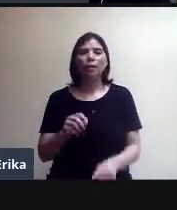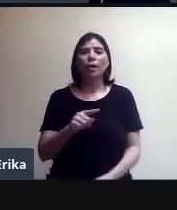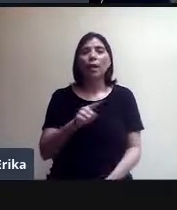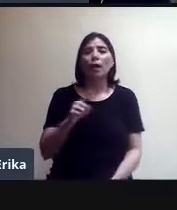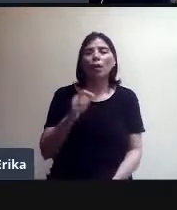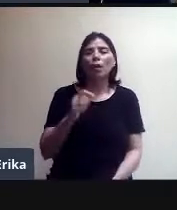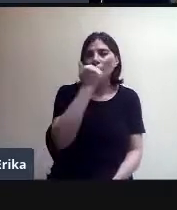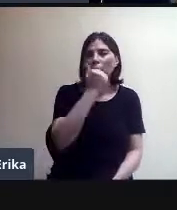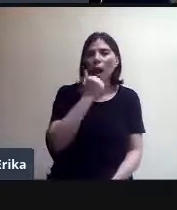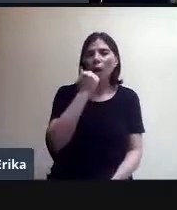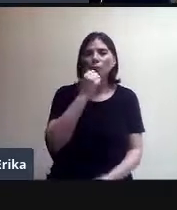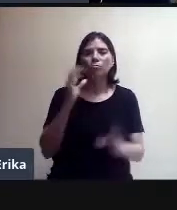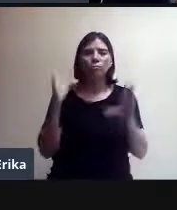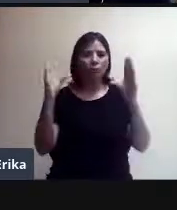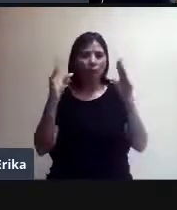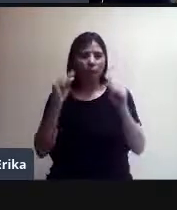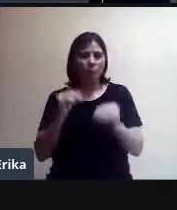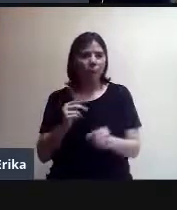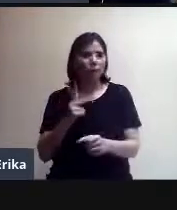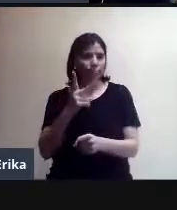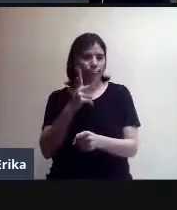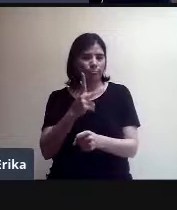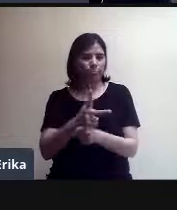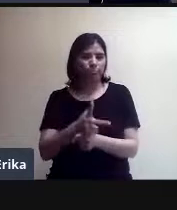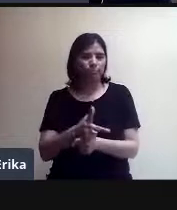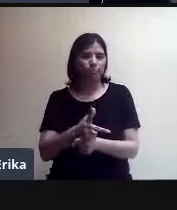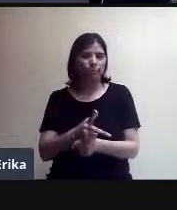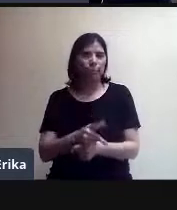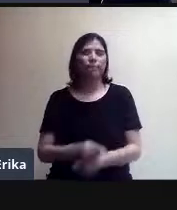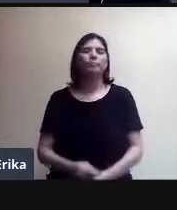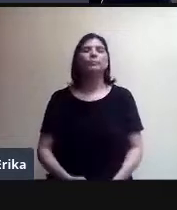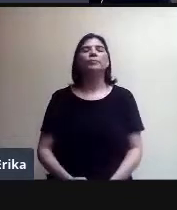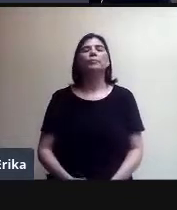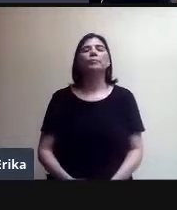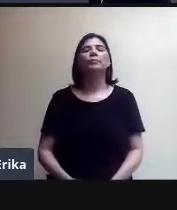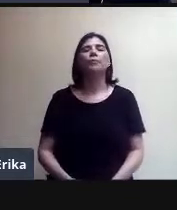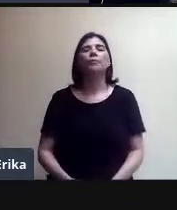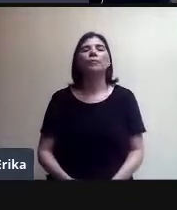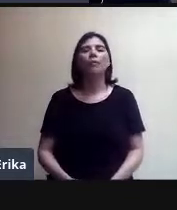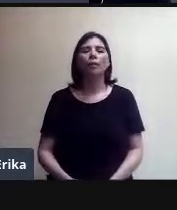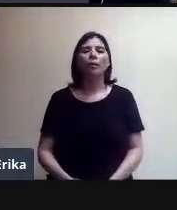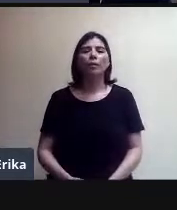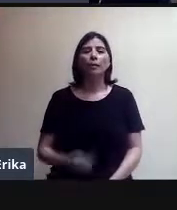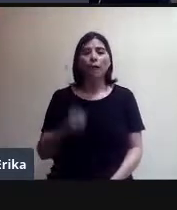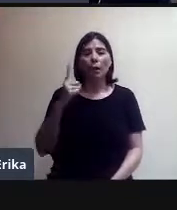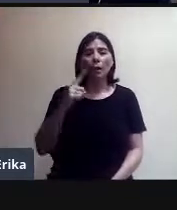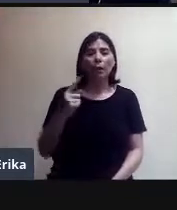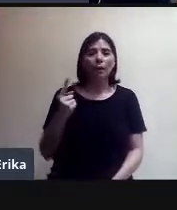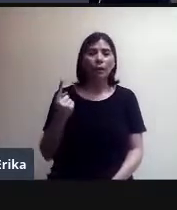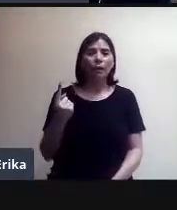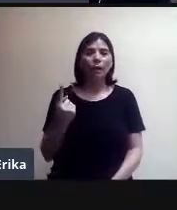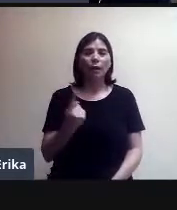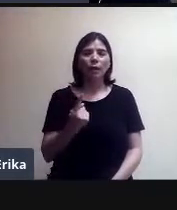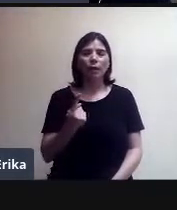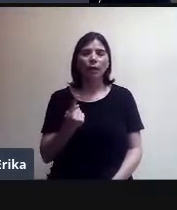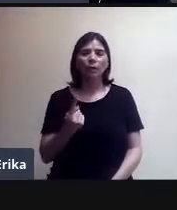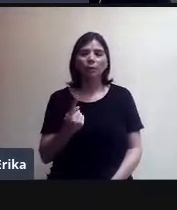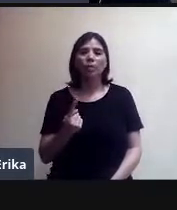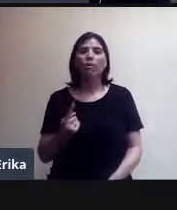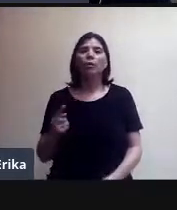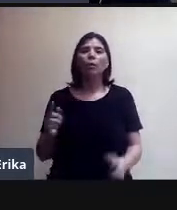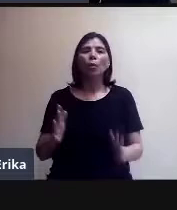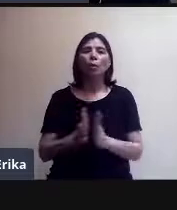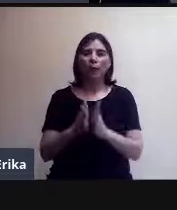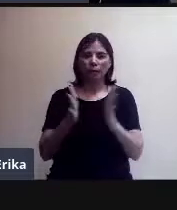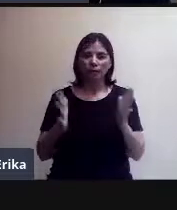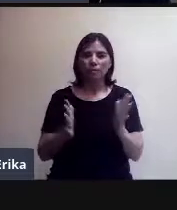con reglas que se establecen al principio de una sesión de videollamada, para que cuando les toque intervenir, entonces activen